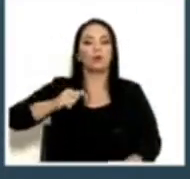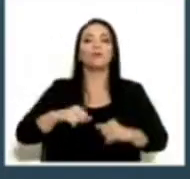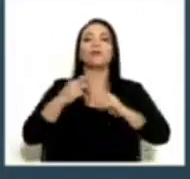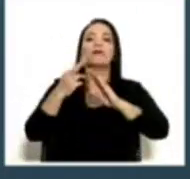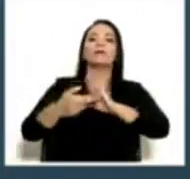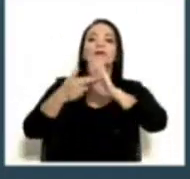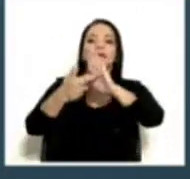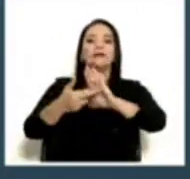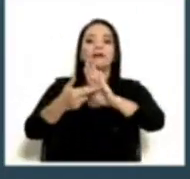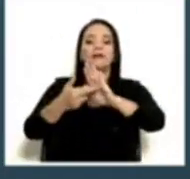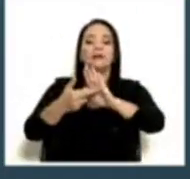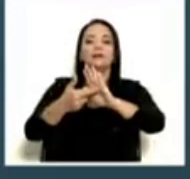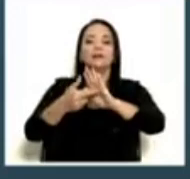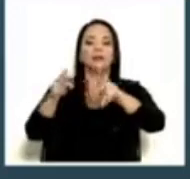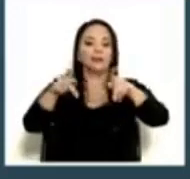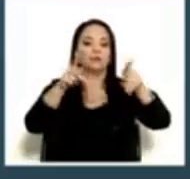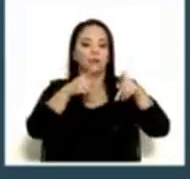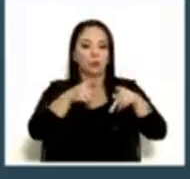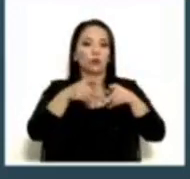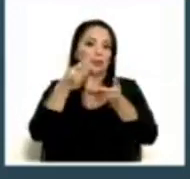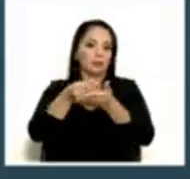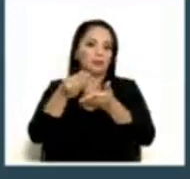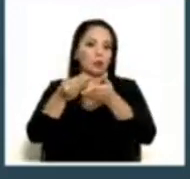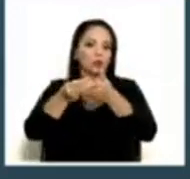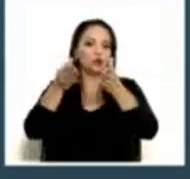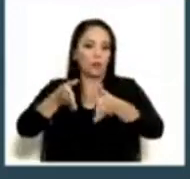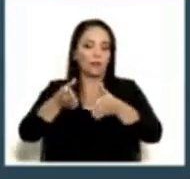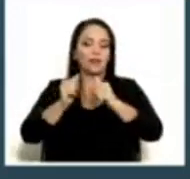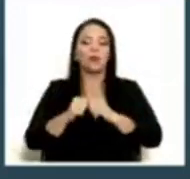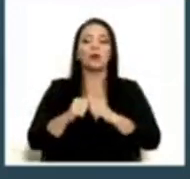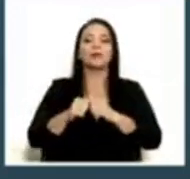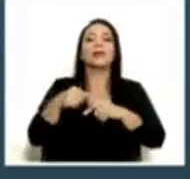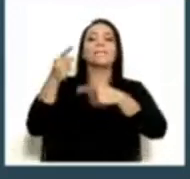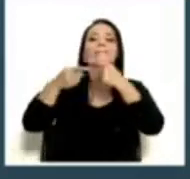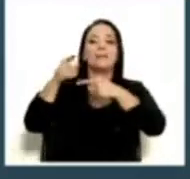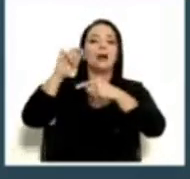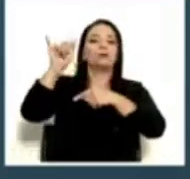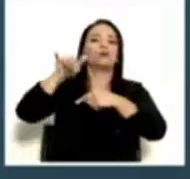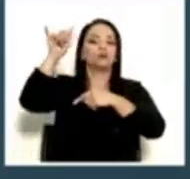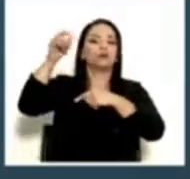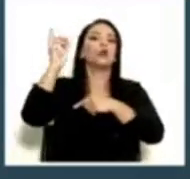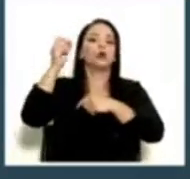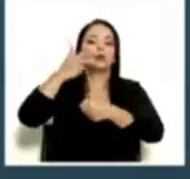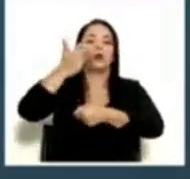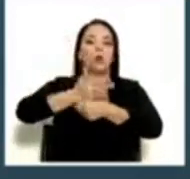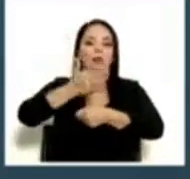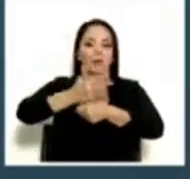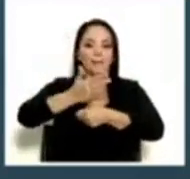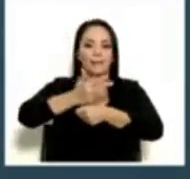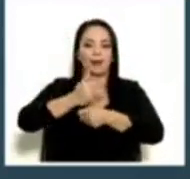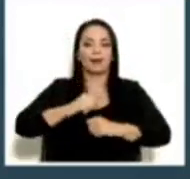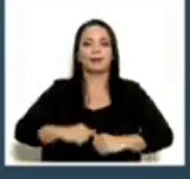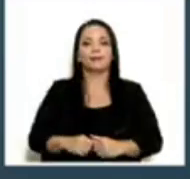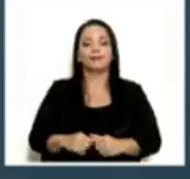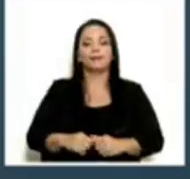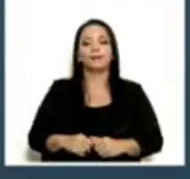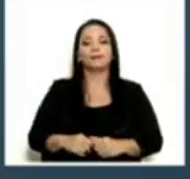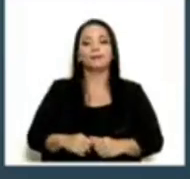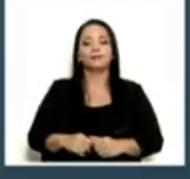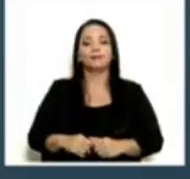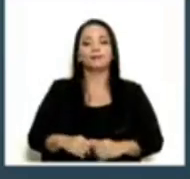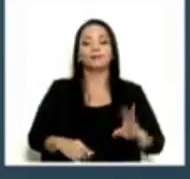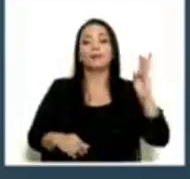representante de los consumidores, estaría representándonos en Guatemala. La señora